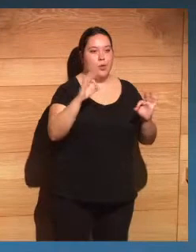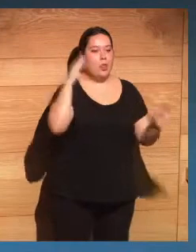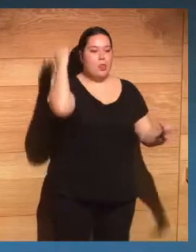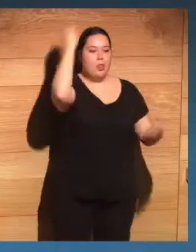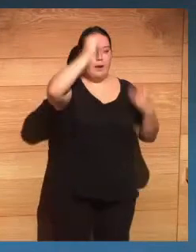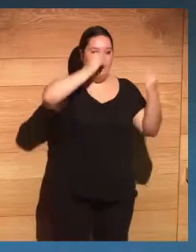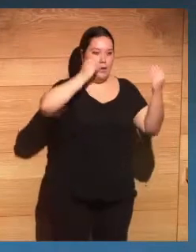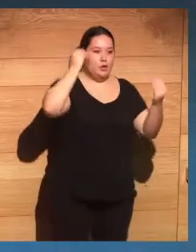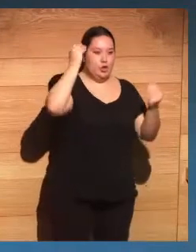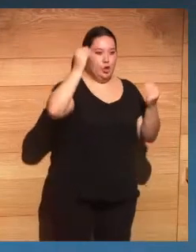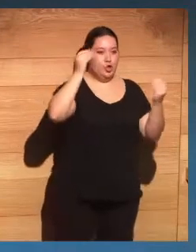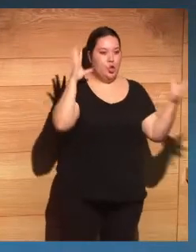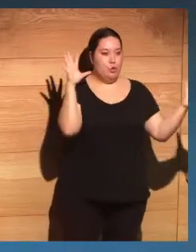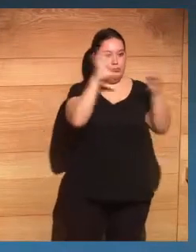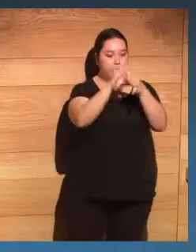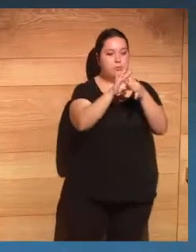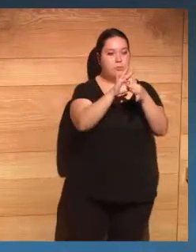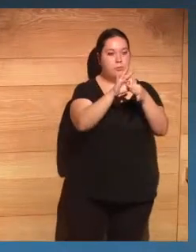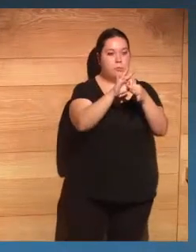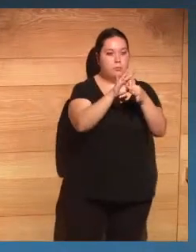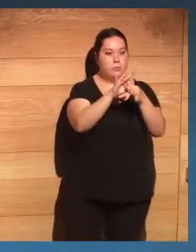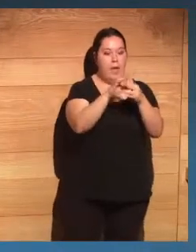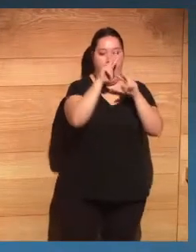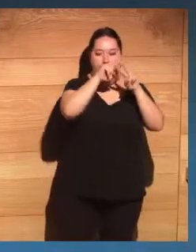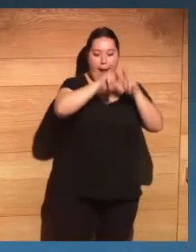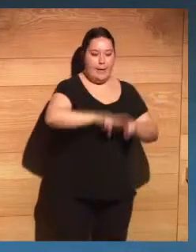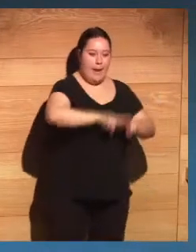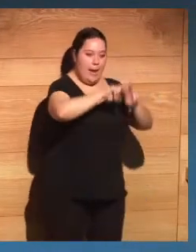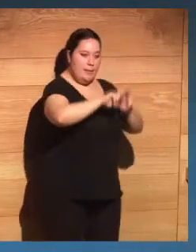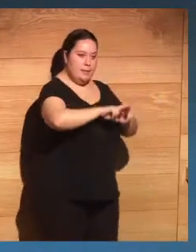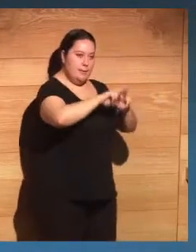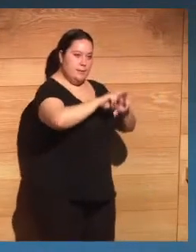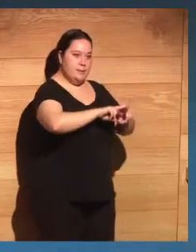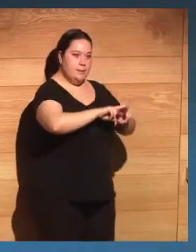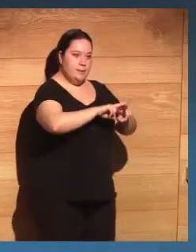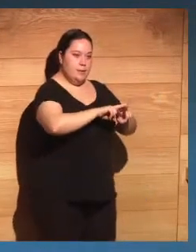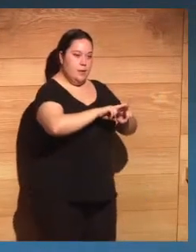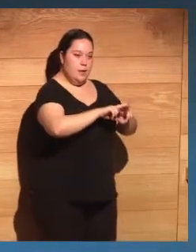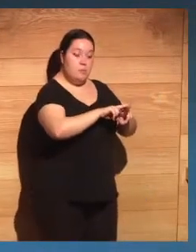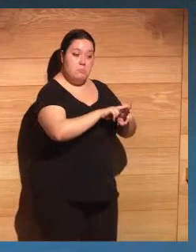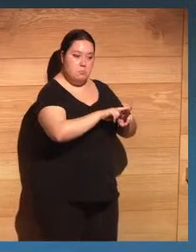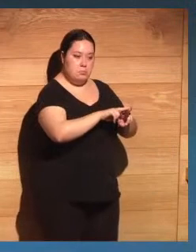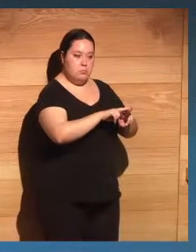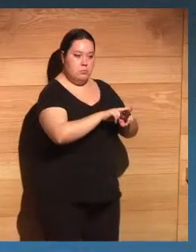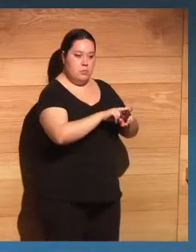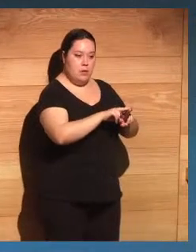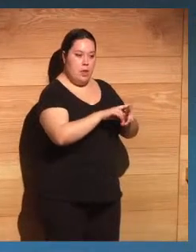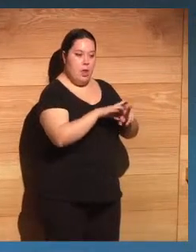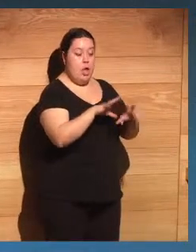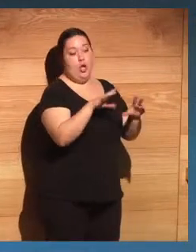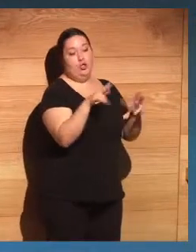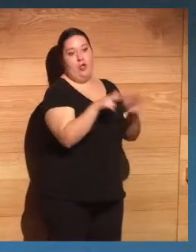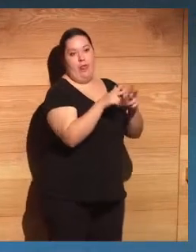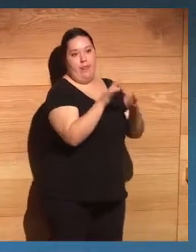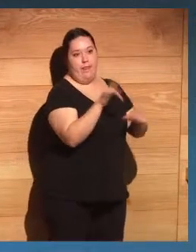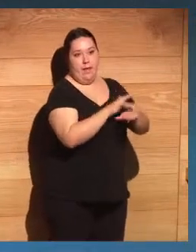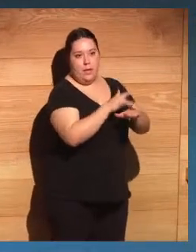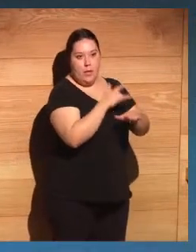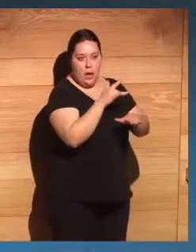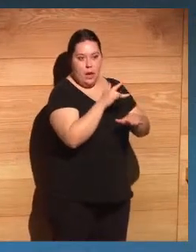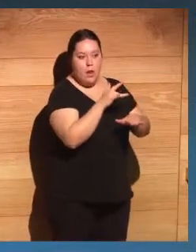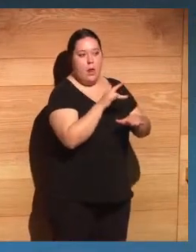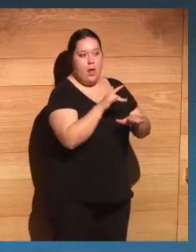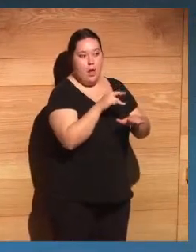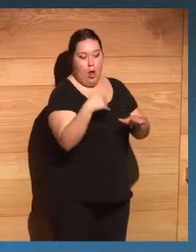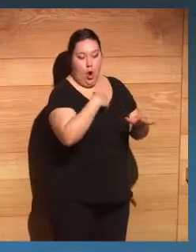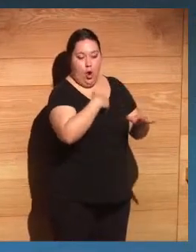reflexión y de análisis, como he dicho, para ver hasta qué punto en esta sociedad digital en la que estamos, ese